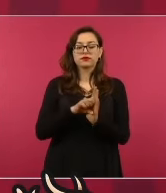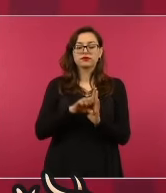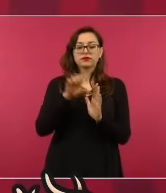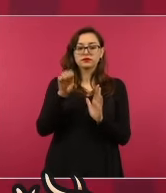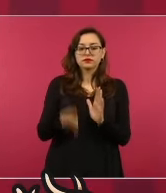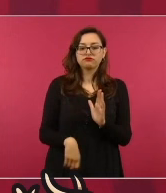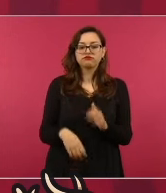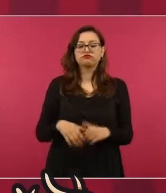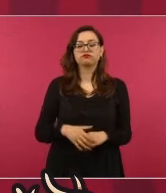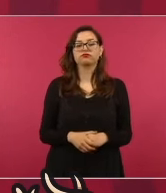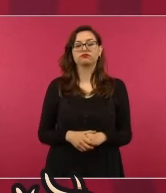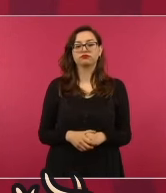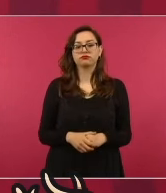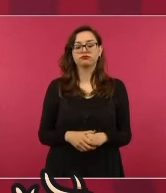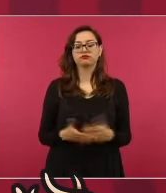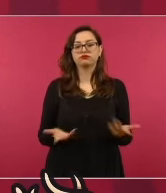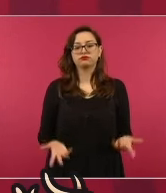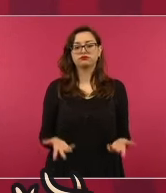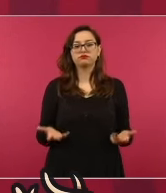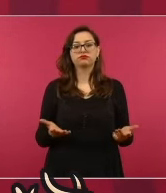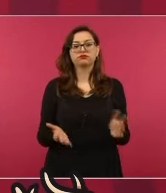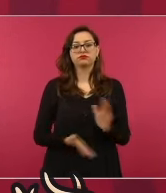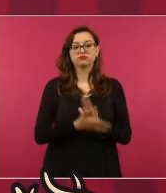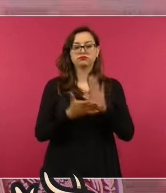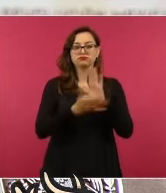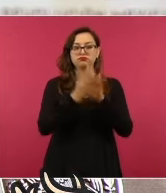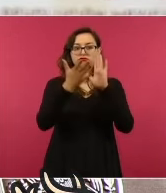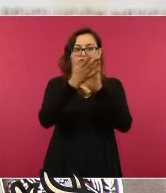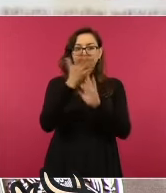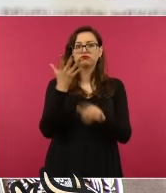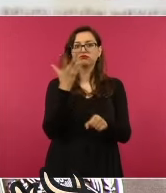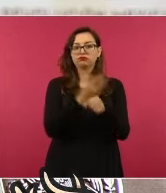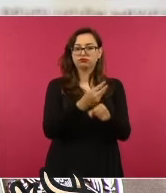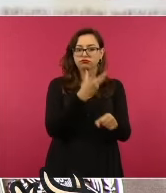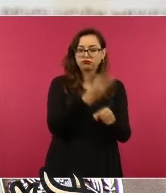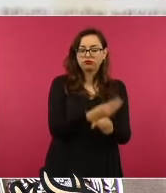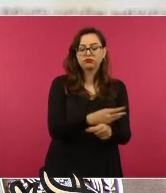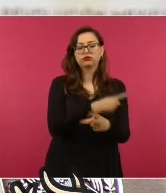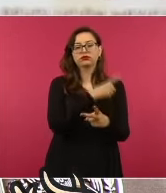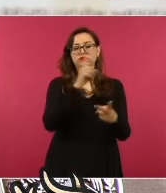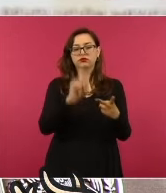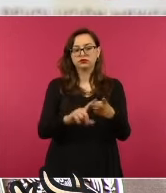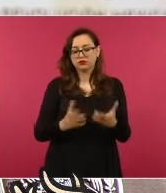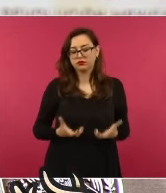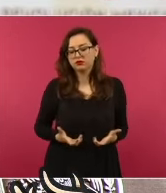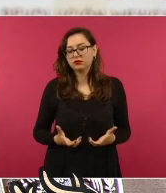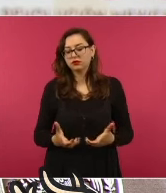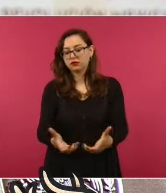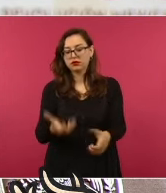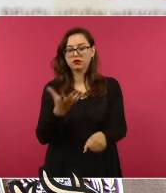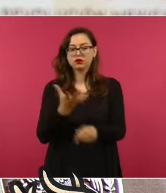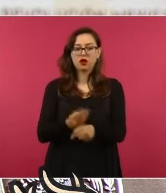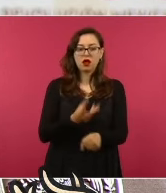el mantenimiento de las obras que se están haciendo, para caminos,